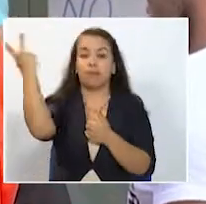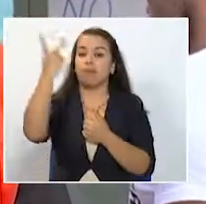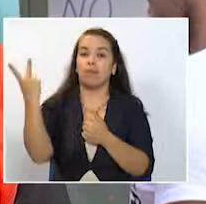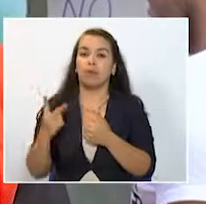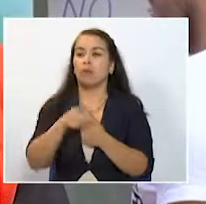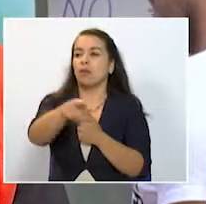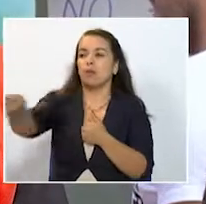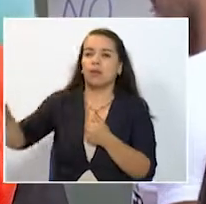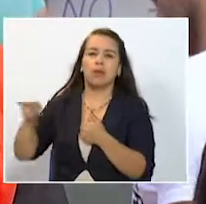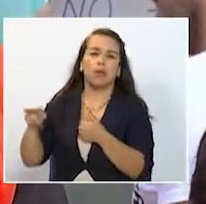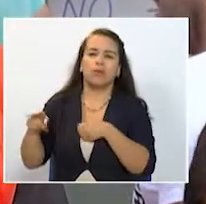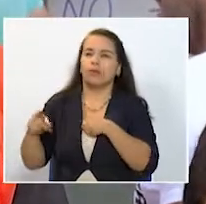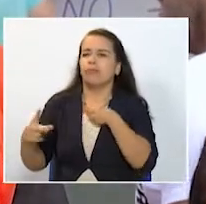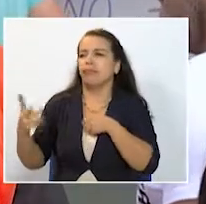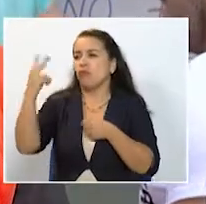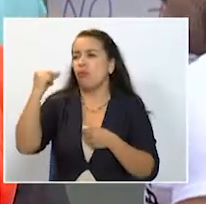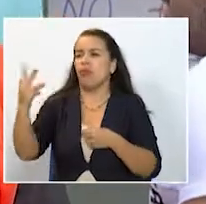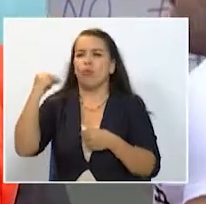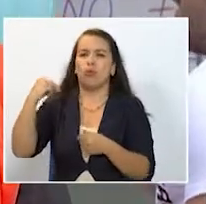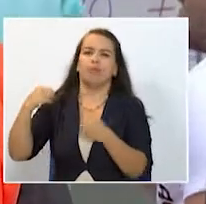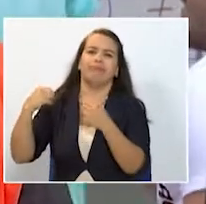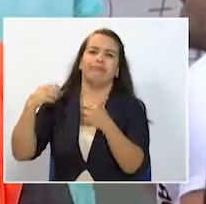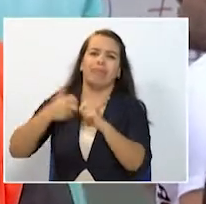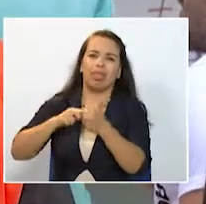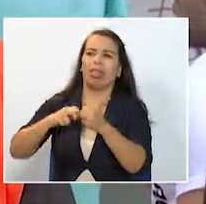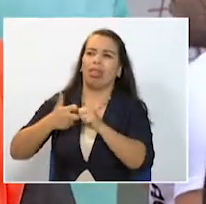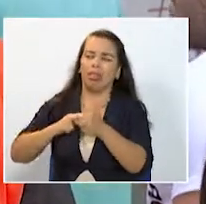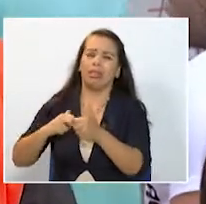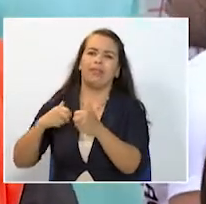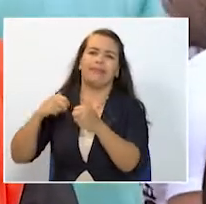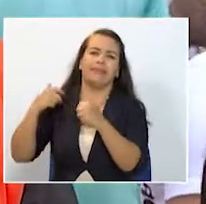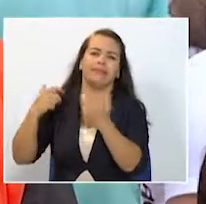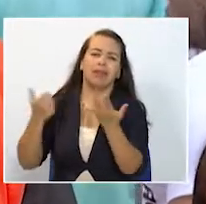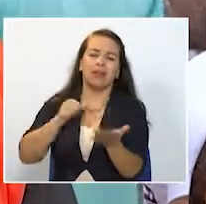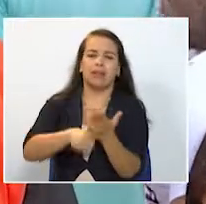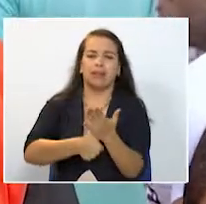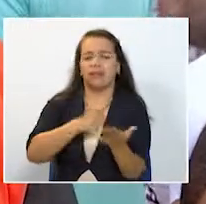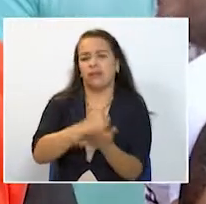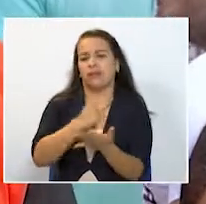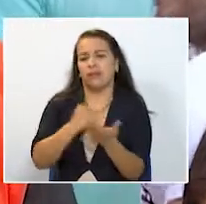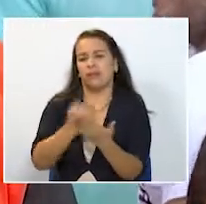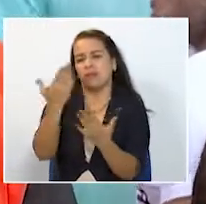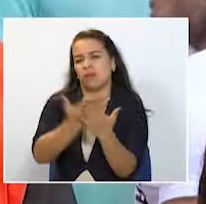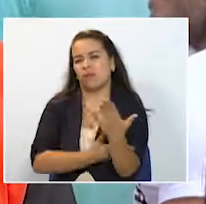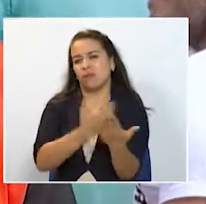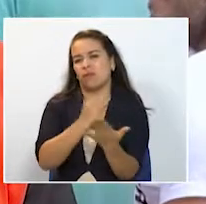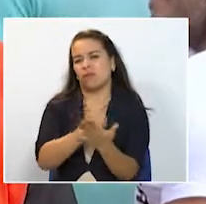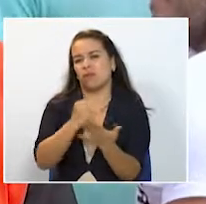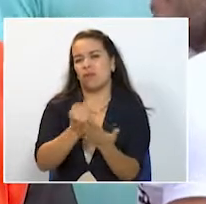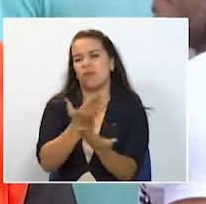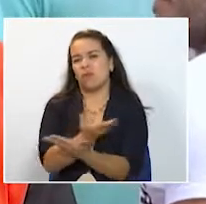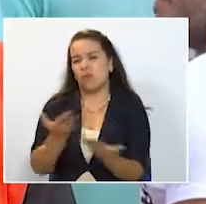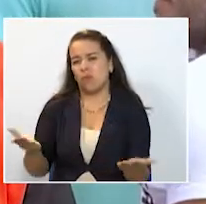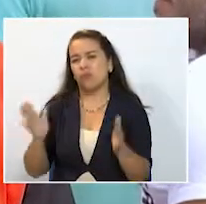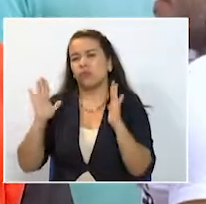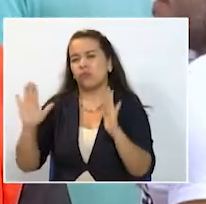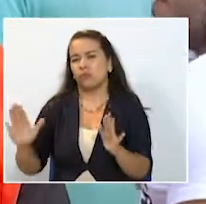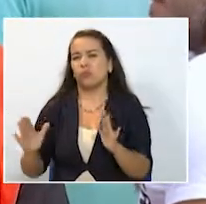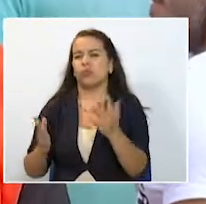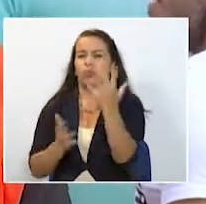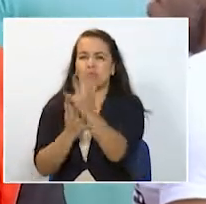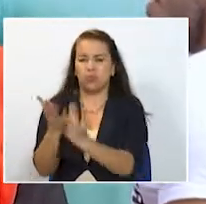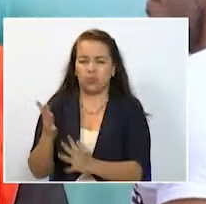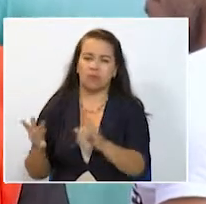poniendo todos los obstáculos que pueden para que esto pueda apostillarse pues estos documentos notas de universidad